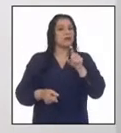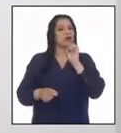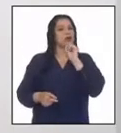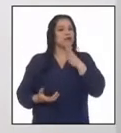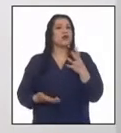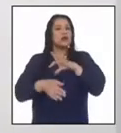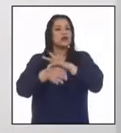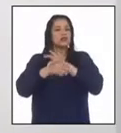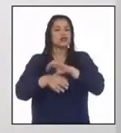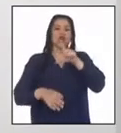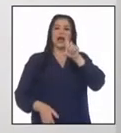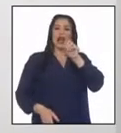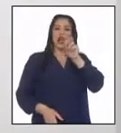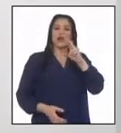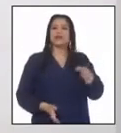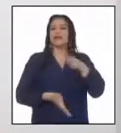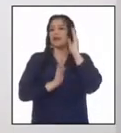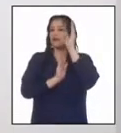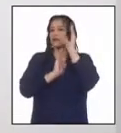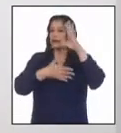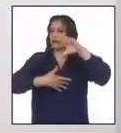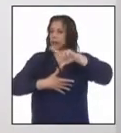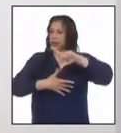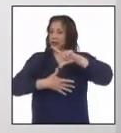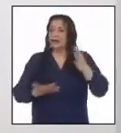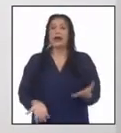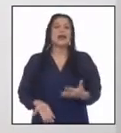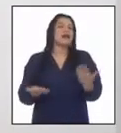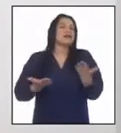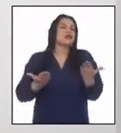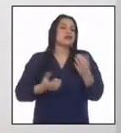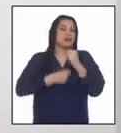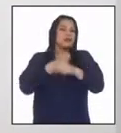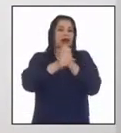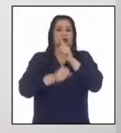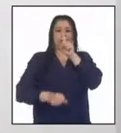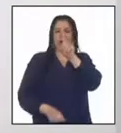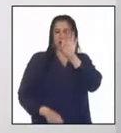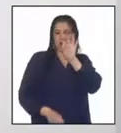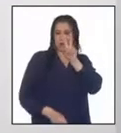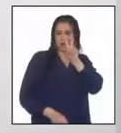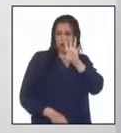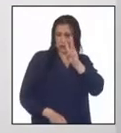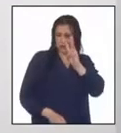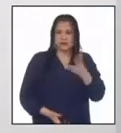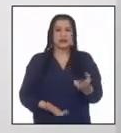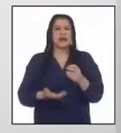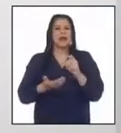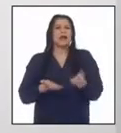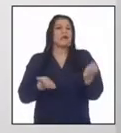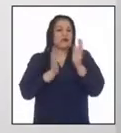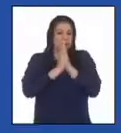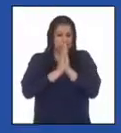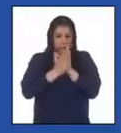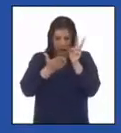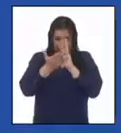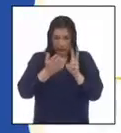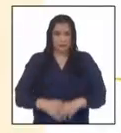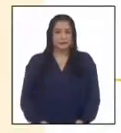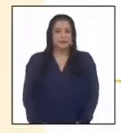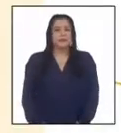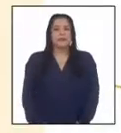menciona el doctor Lorente en la Conferencia Panamericana de 1926. Stephanie, por favor, ¿nos ayudas?